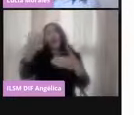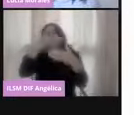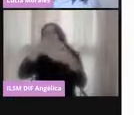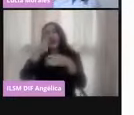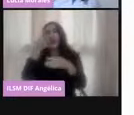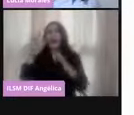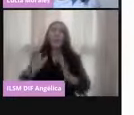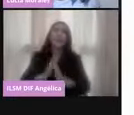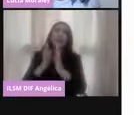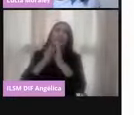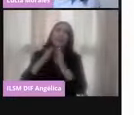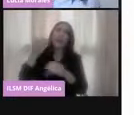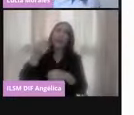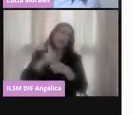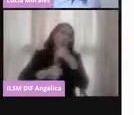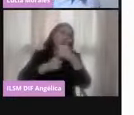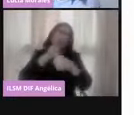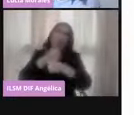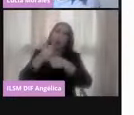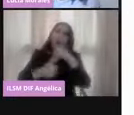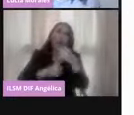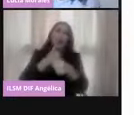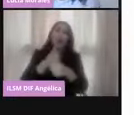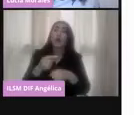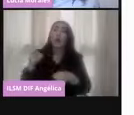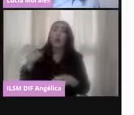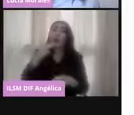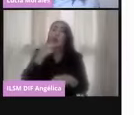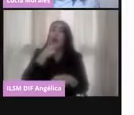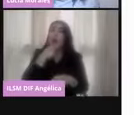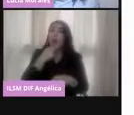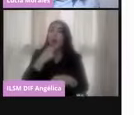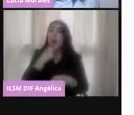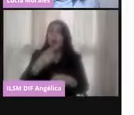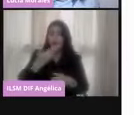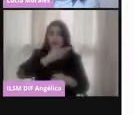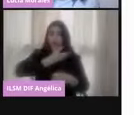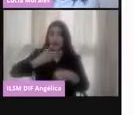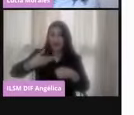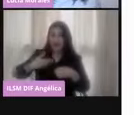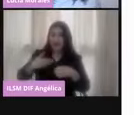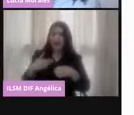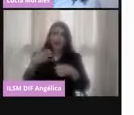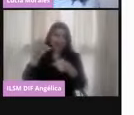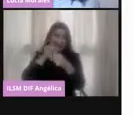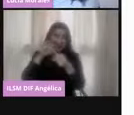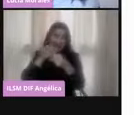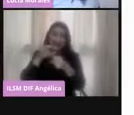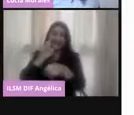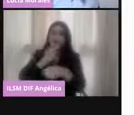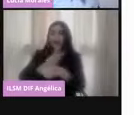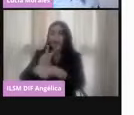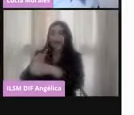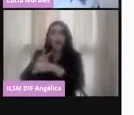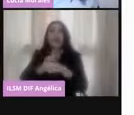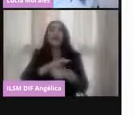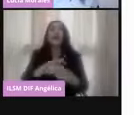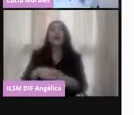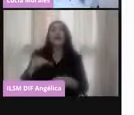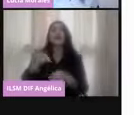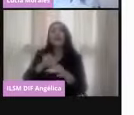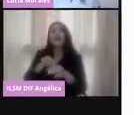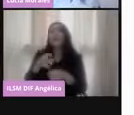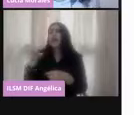muchos años, un funcionario de Casilla, un presidente, el cargo de presidente de Casilla, le decía al que